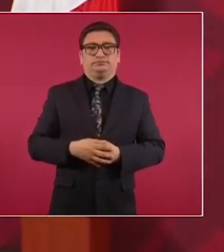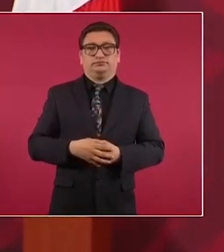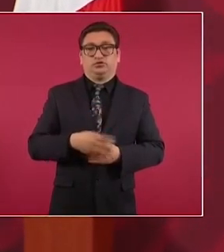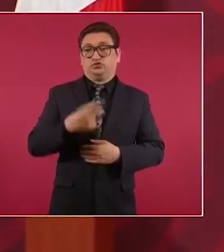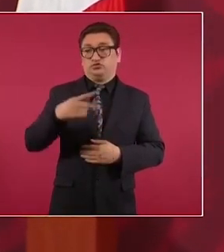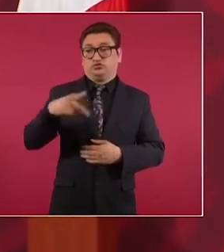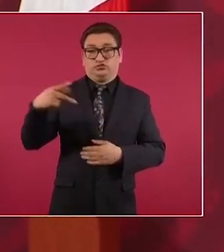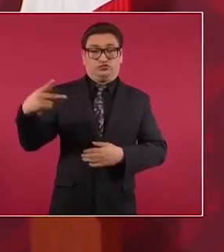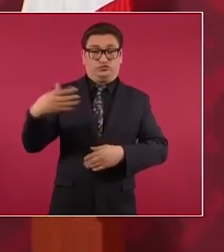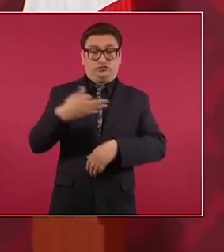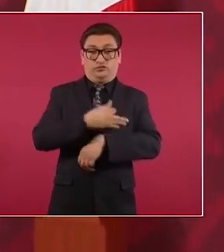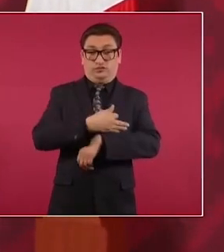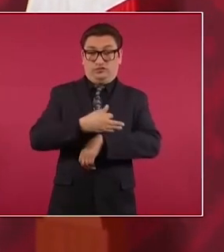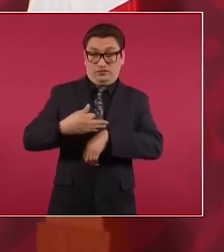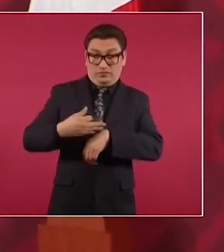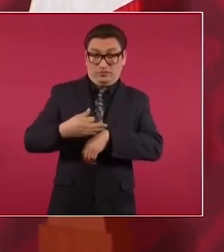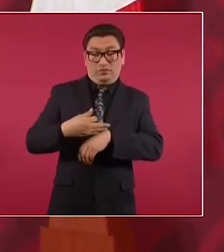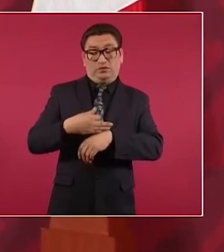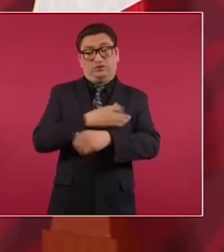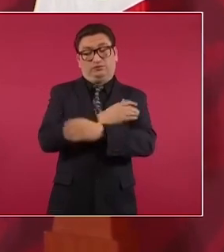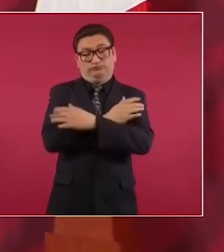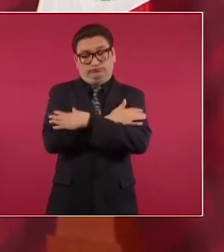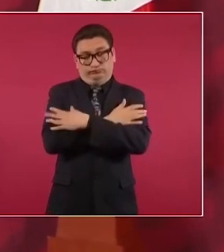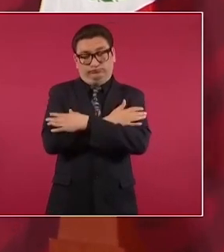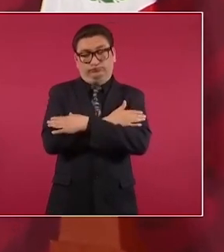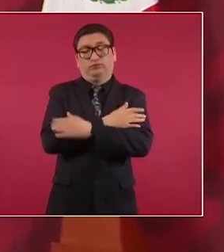familias de las víctimas